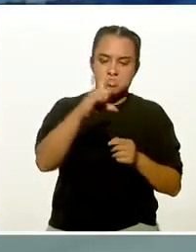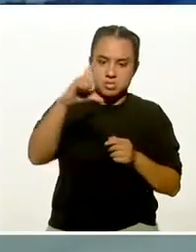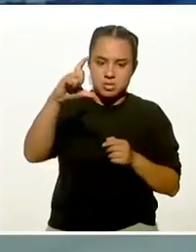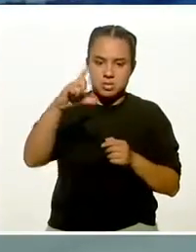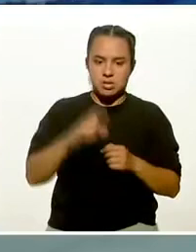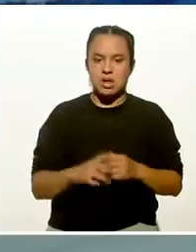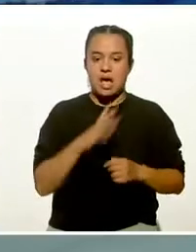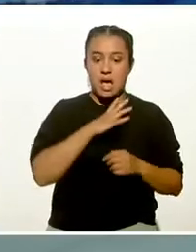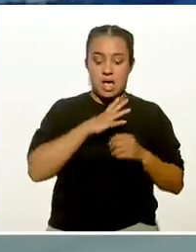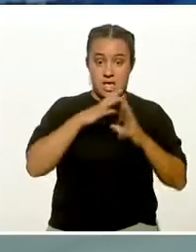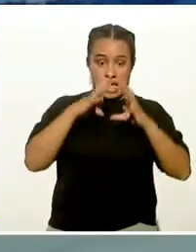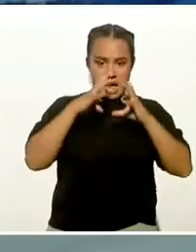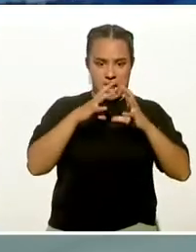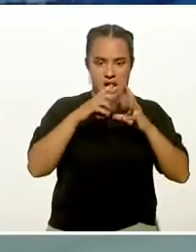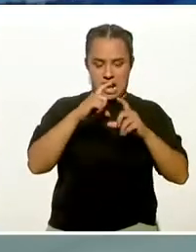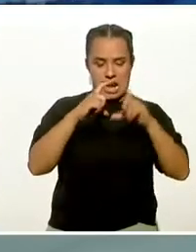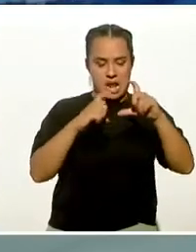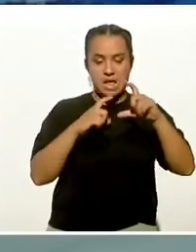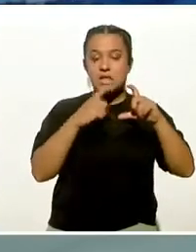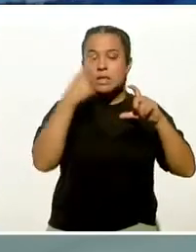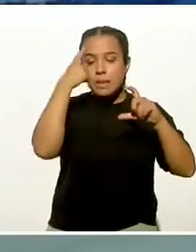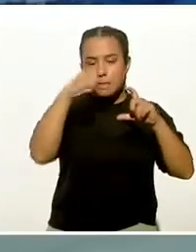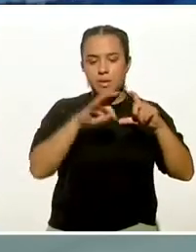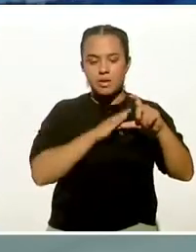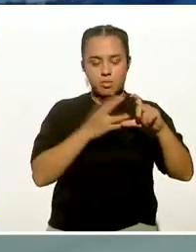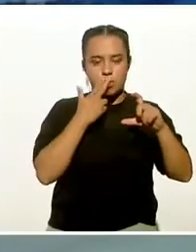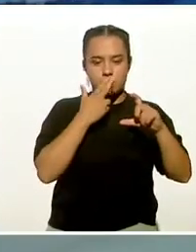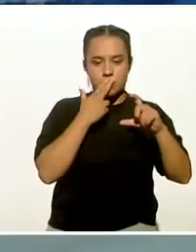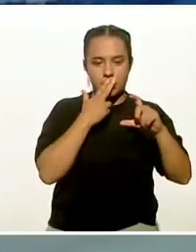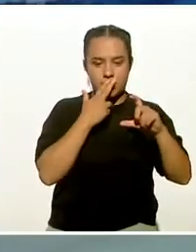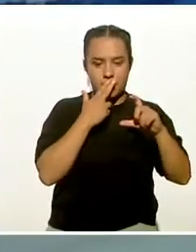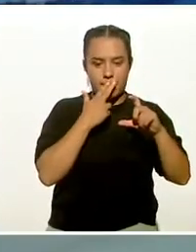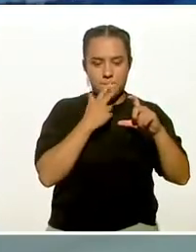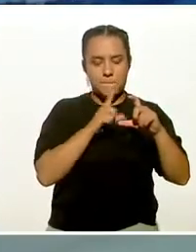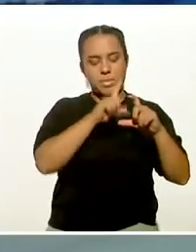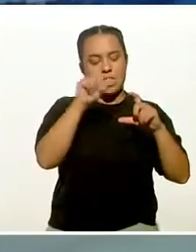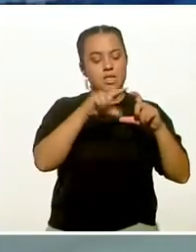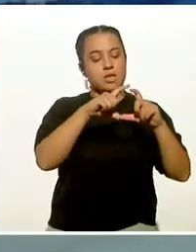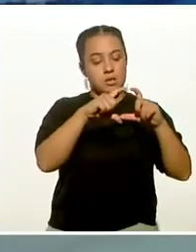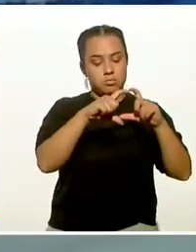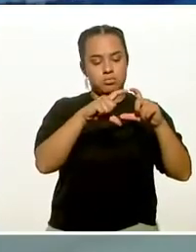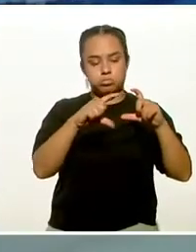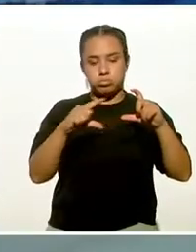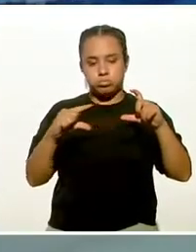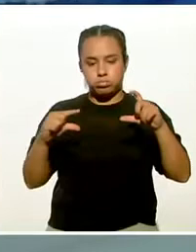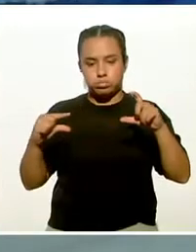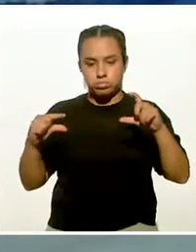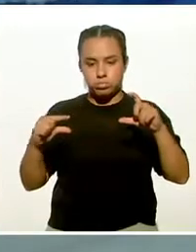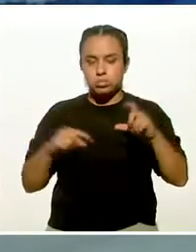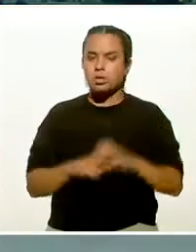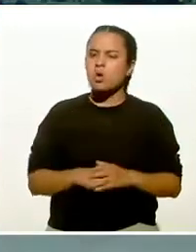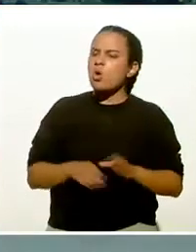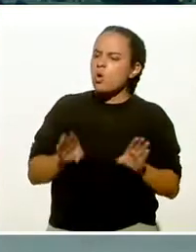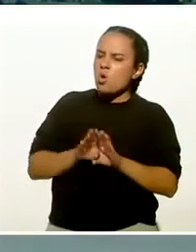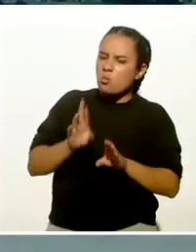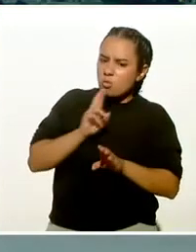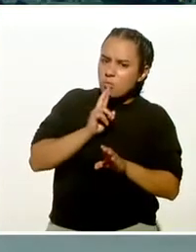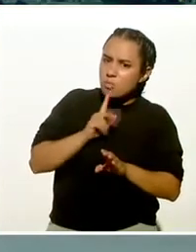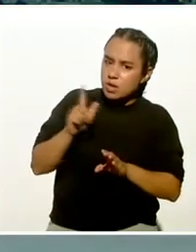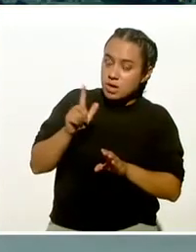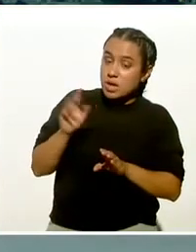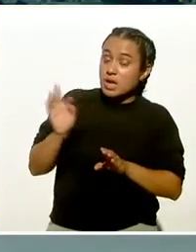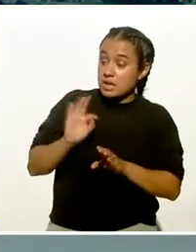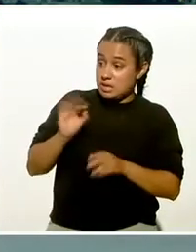uno muy grande para mejorar la función e ir yendo hacia más pequeños. ¿La palabra mejorar implica que hay algo mal?